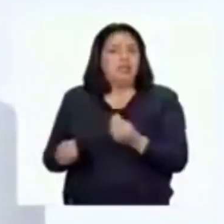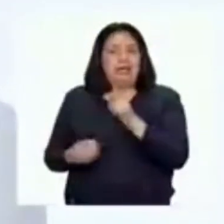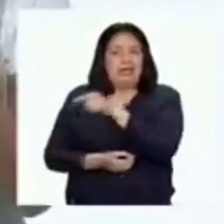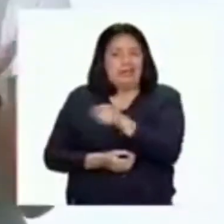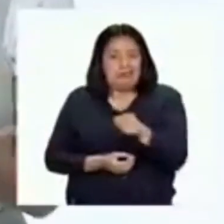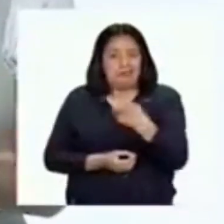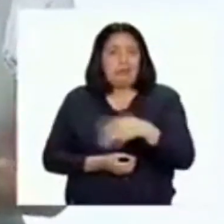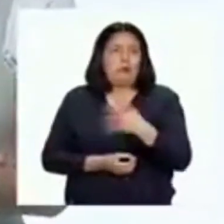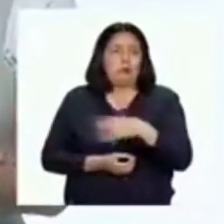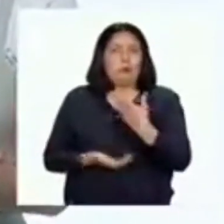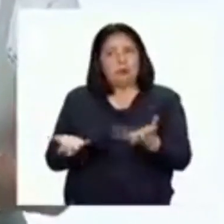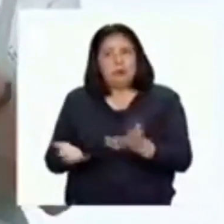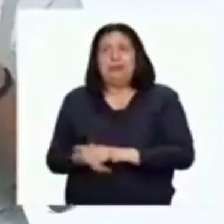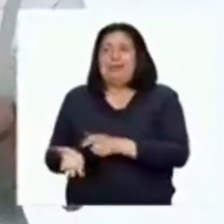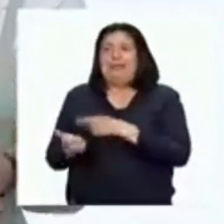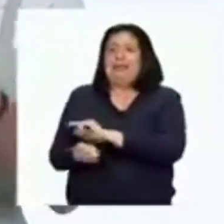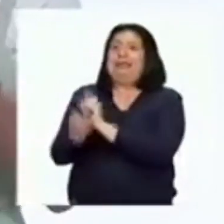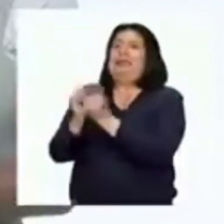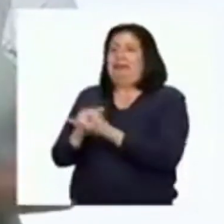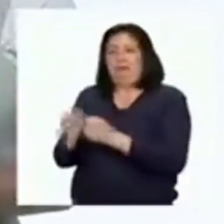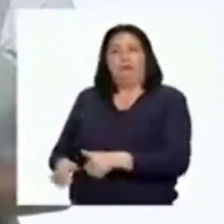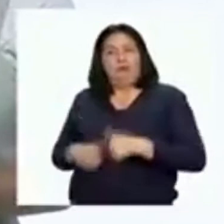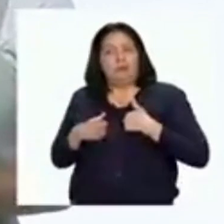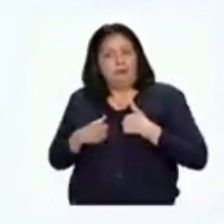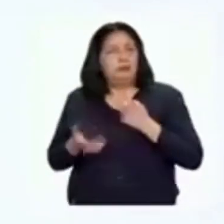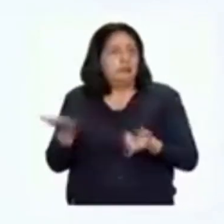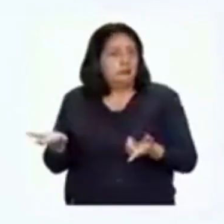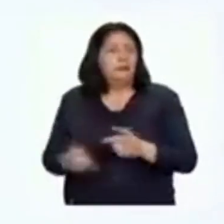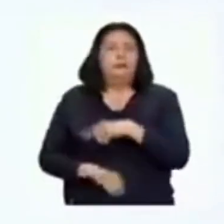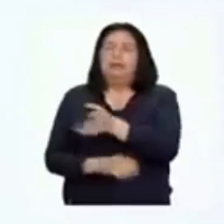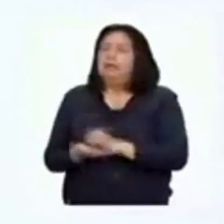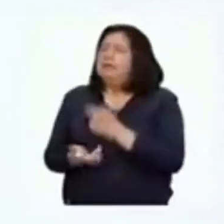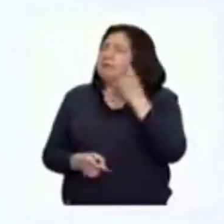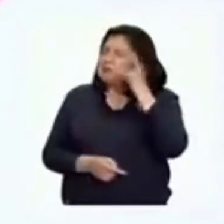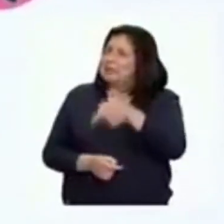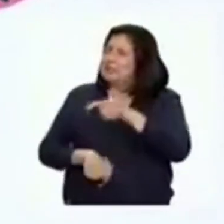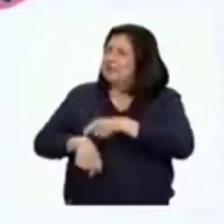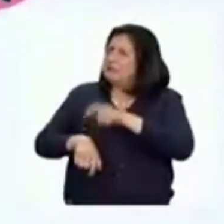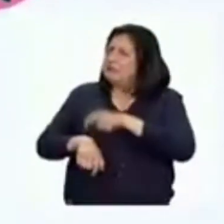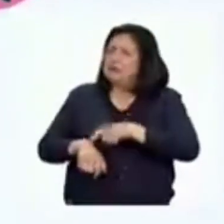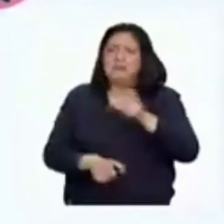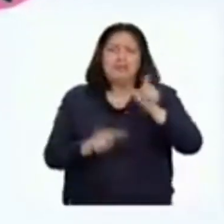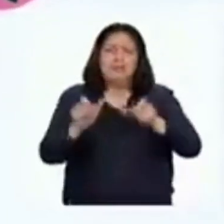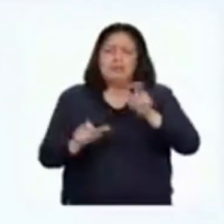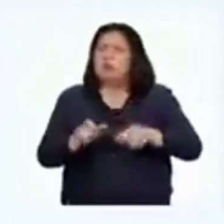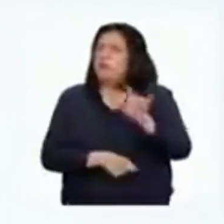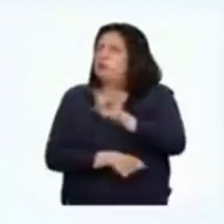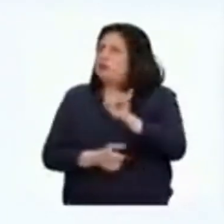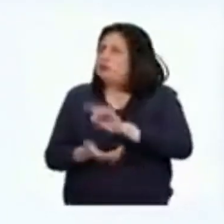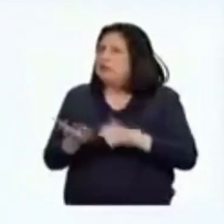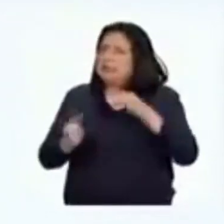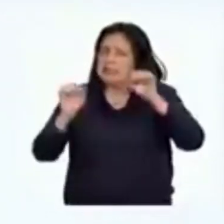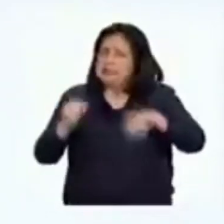circunstancias exigen aceptar cambios en nuestras vidas y rutinas. Para atravesar este momento, las personas utilizan